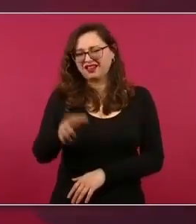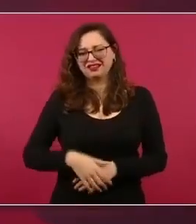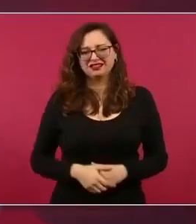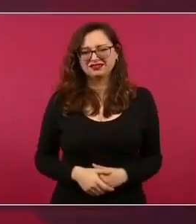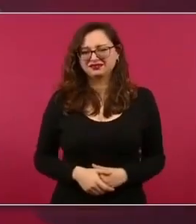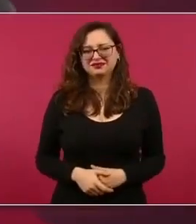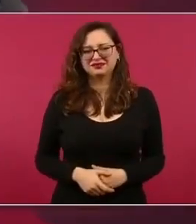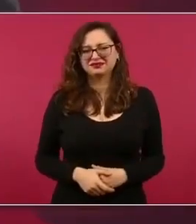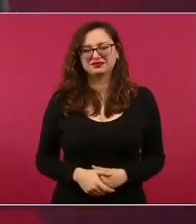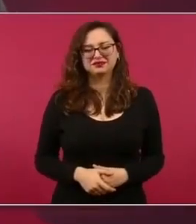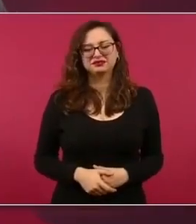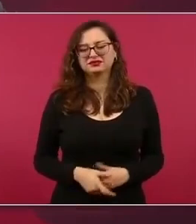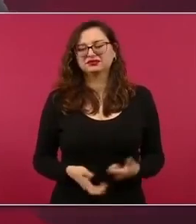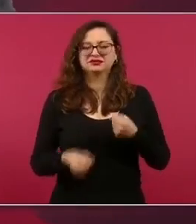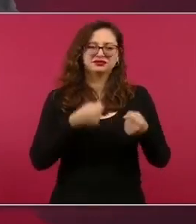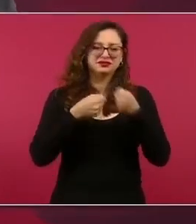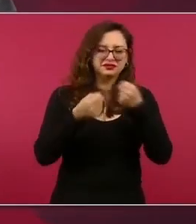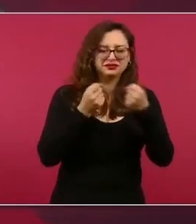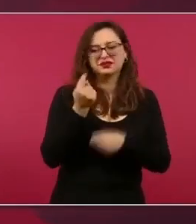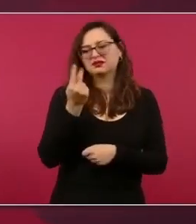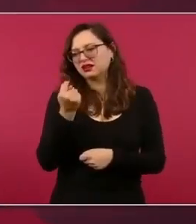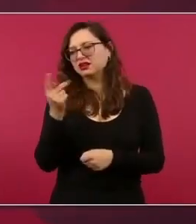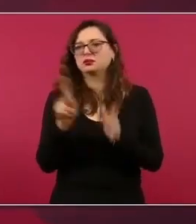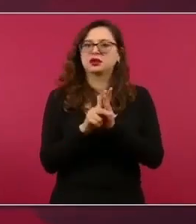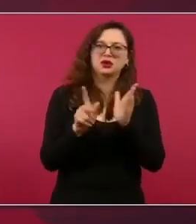Todos los medios en contra,